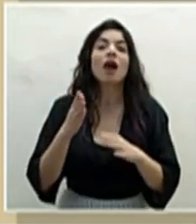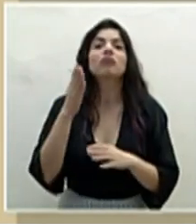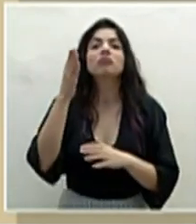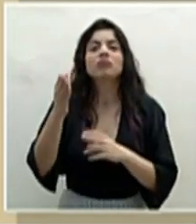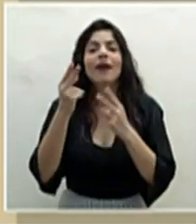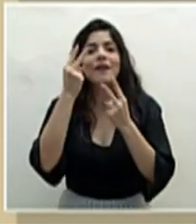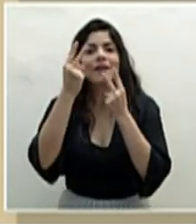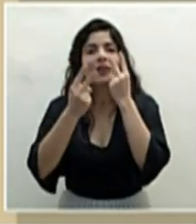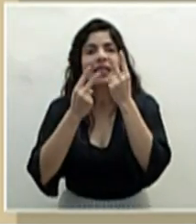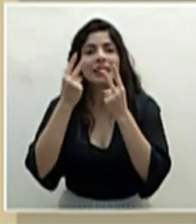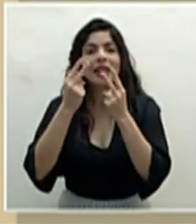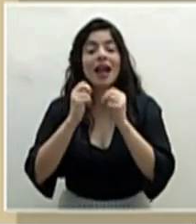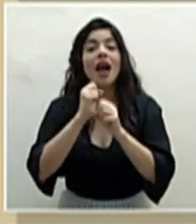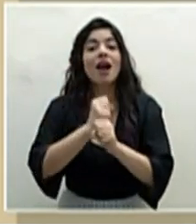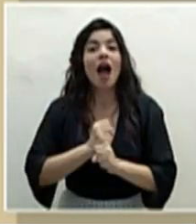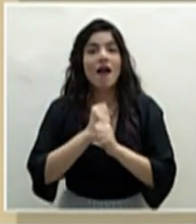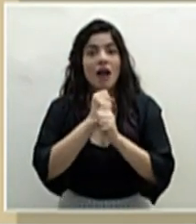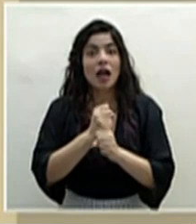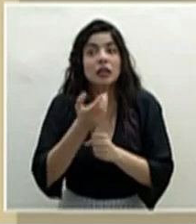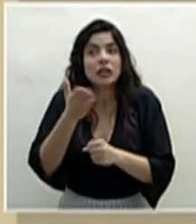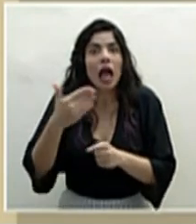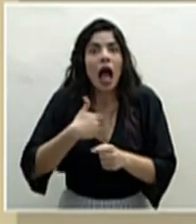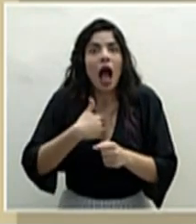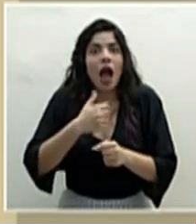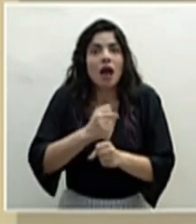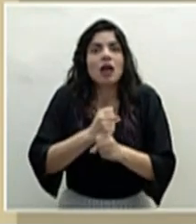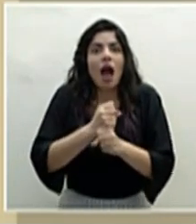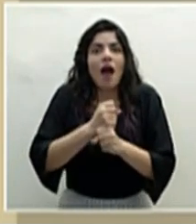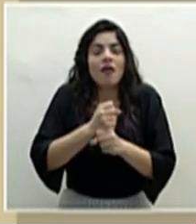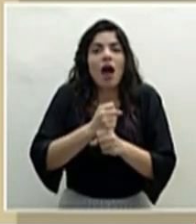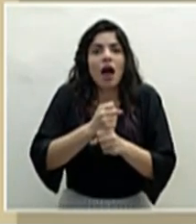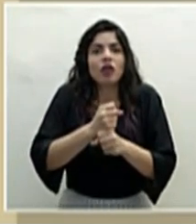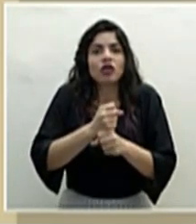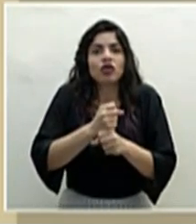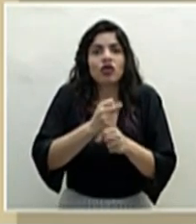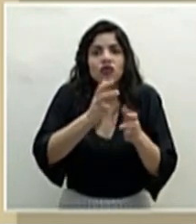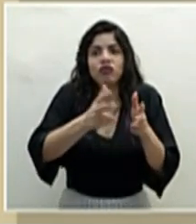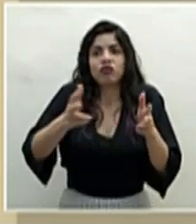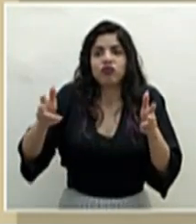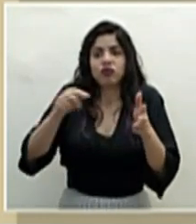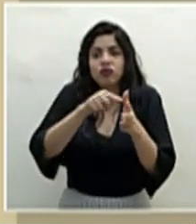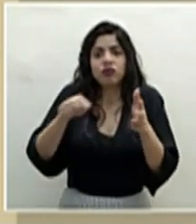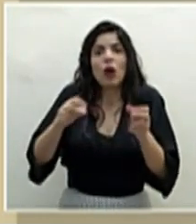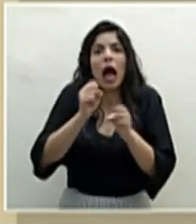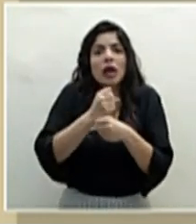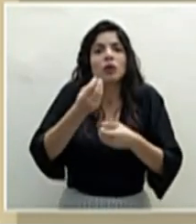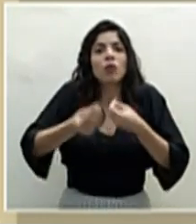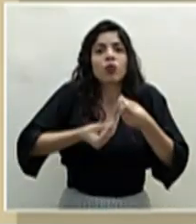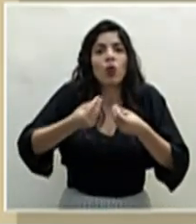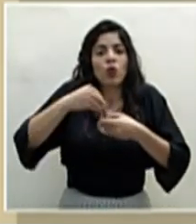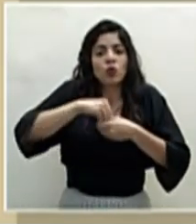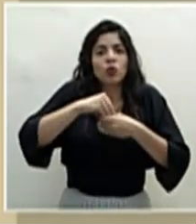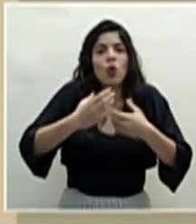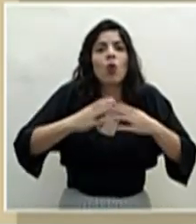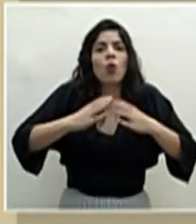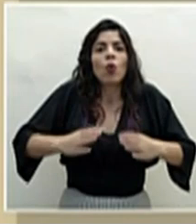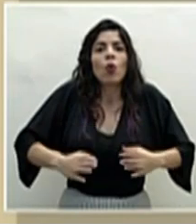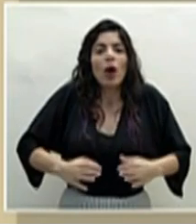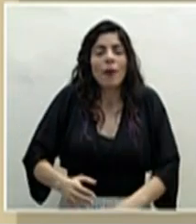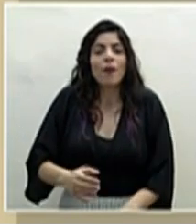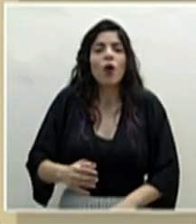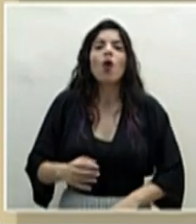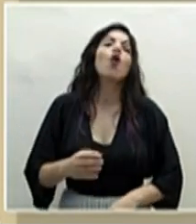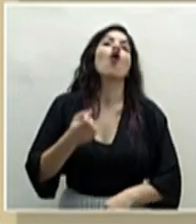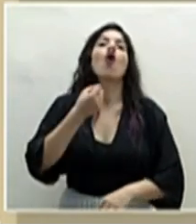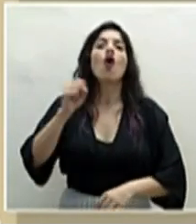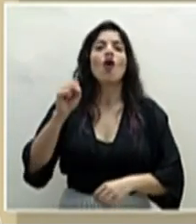inclusive los caballos, ya hay caballos que están produciendo anticuerpos antivirus